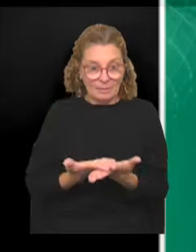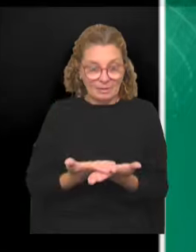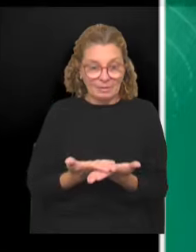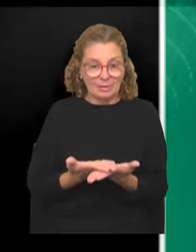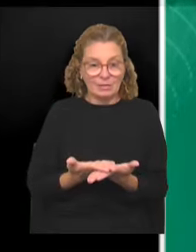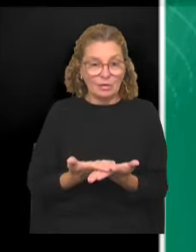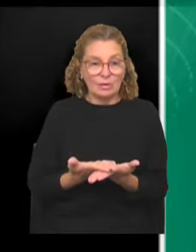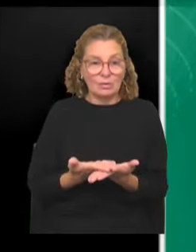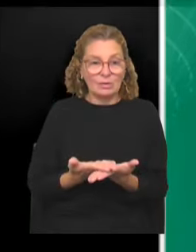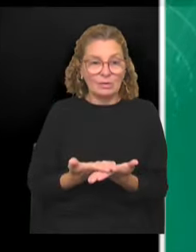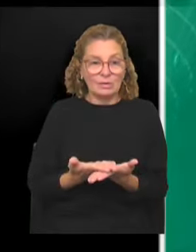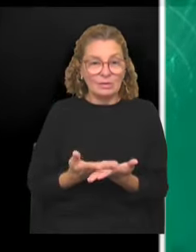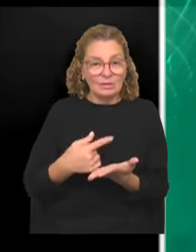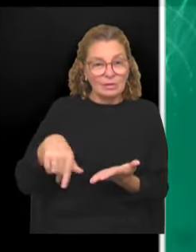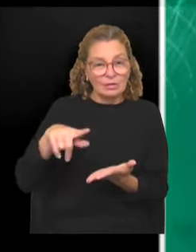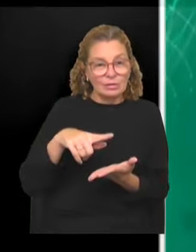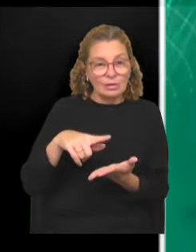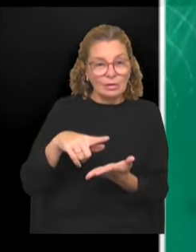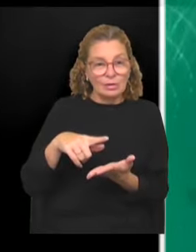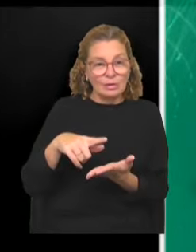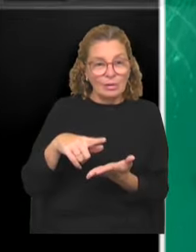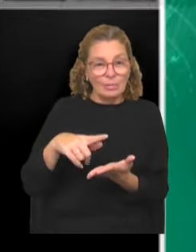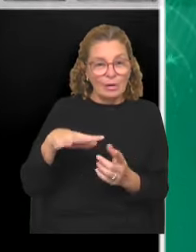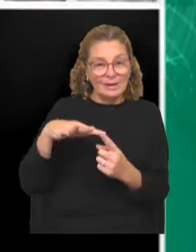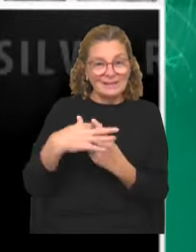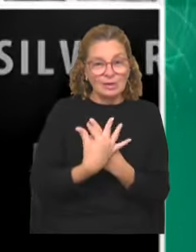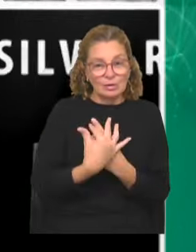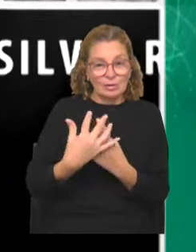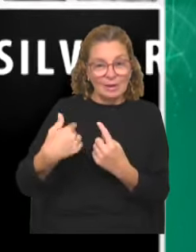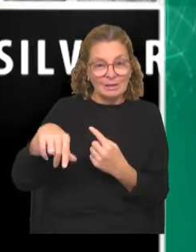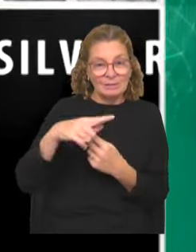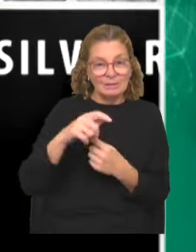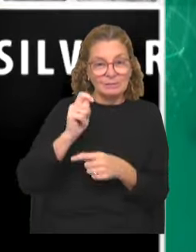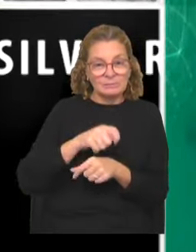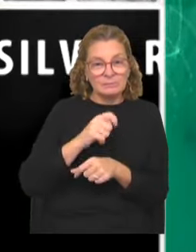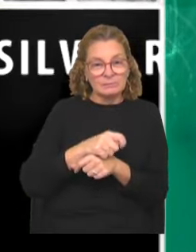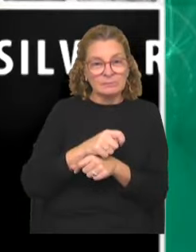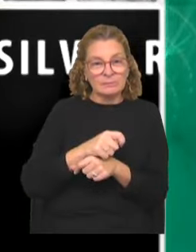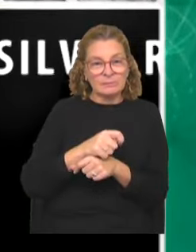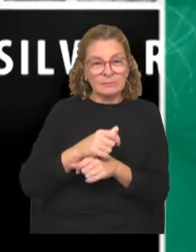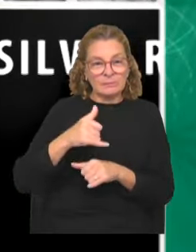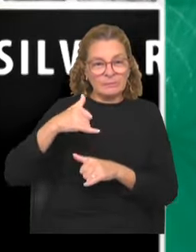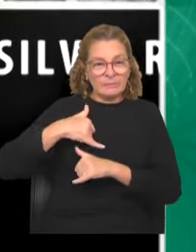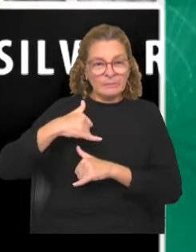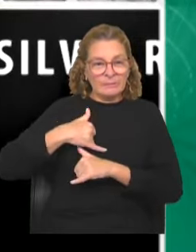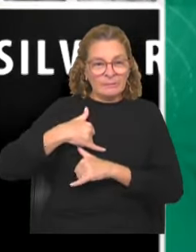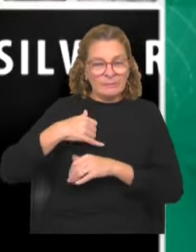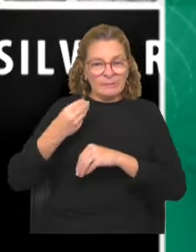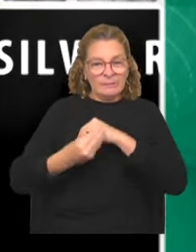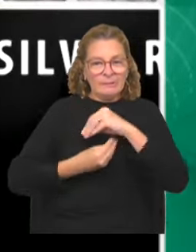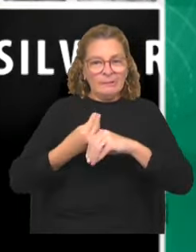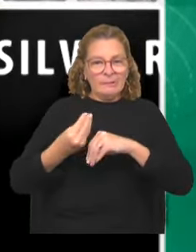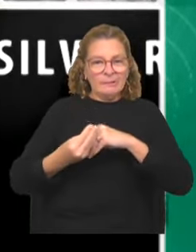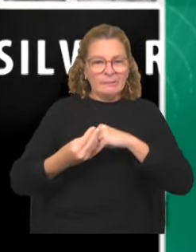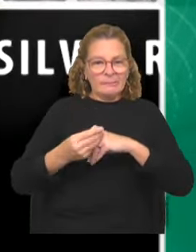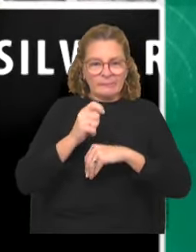de todas las voces que se han levantado en torno al caso. La justicia, los militares, los familiares,